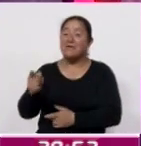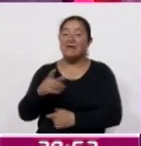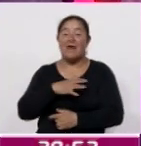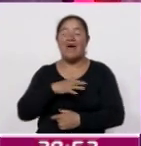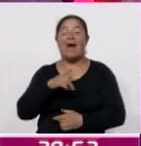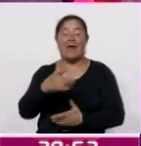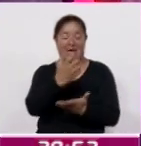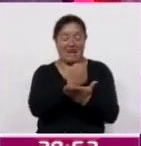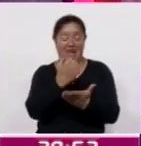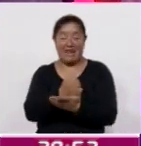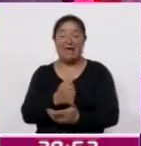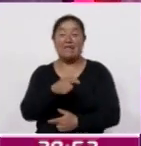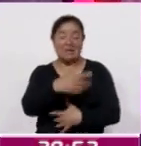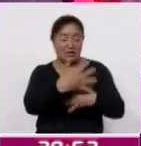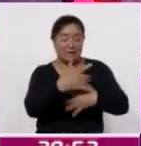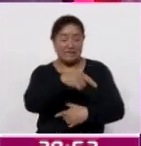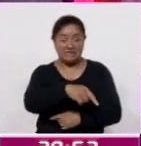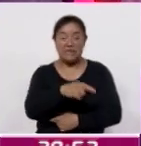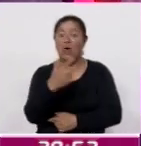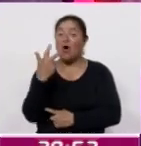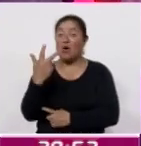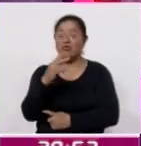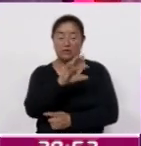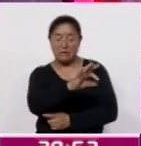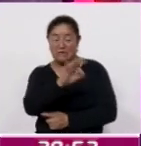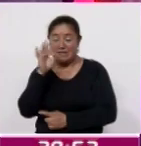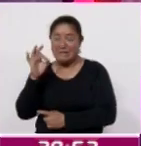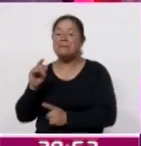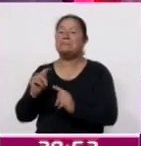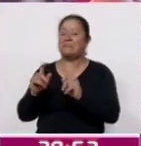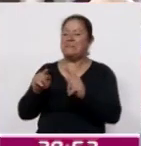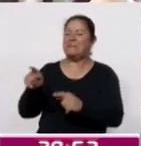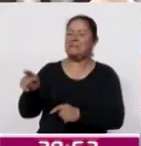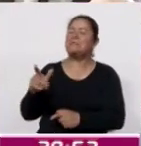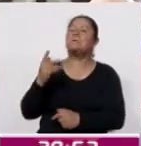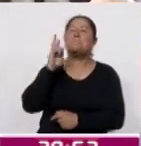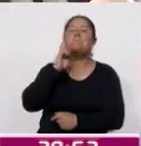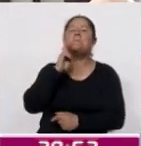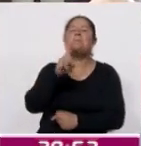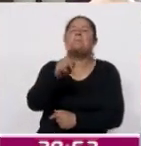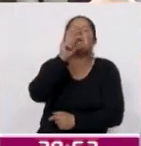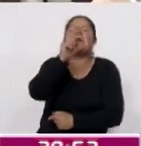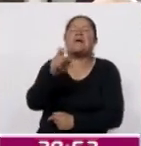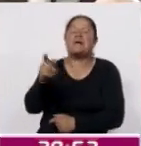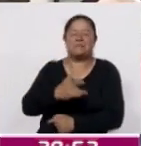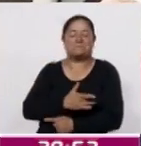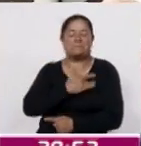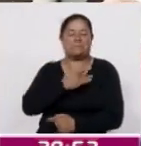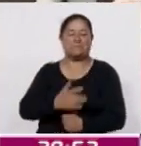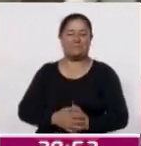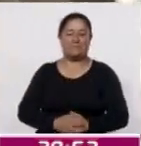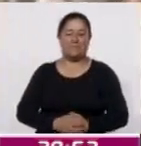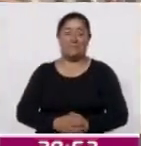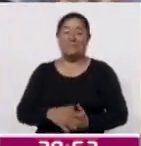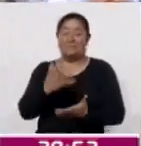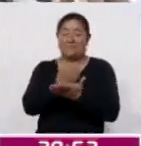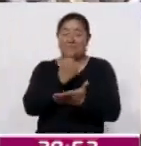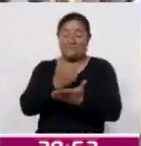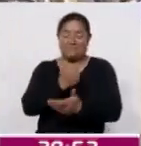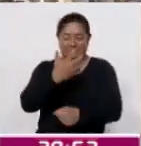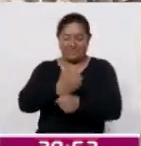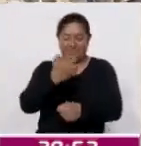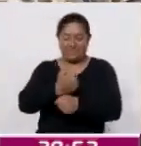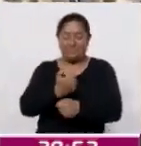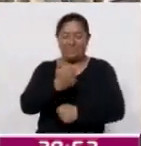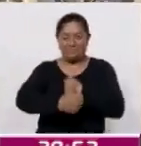ocho de los 15 fueron tlaxcaltecas y aquí algunos testimonios. Los ganadores del quinto concurso nacional del